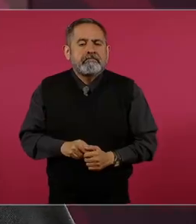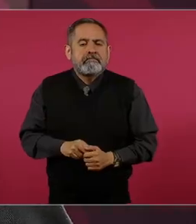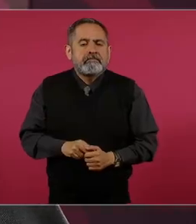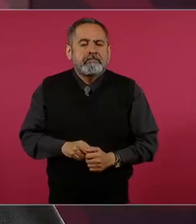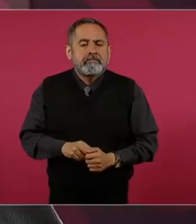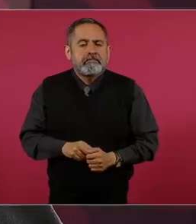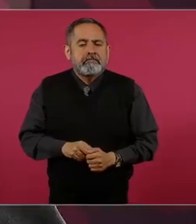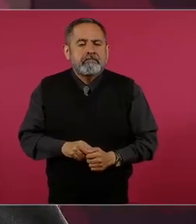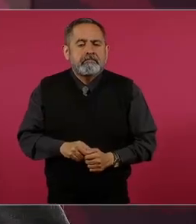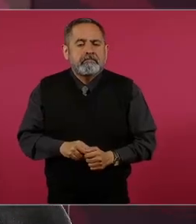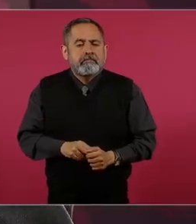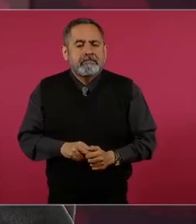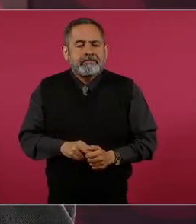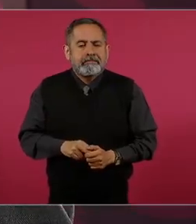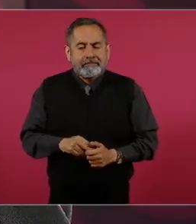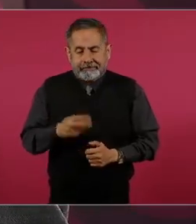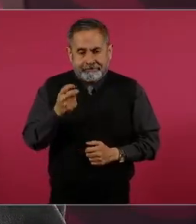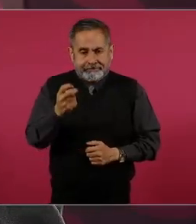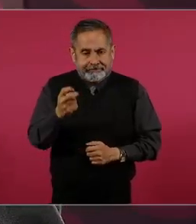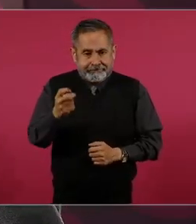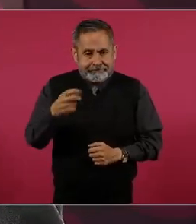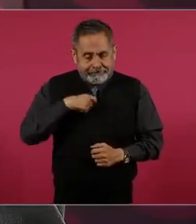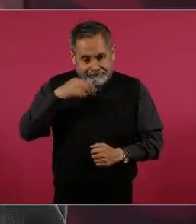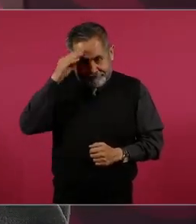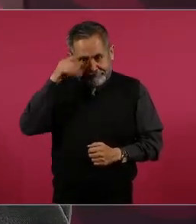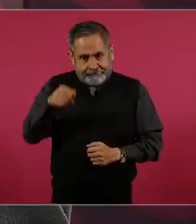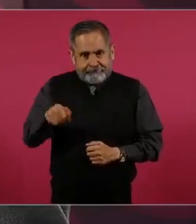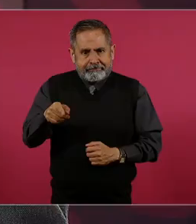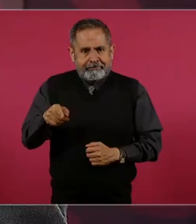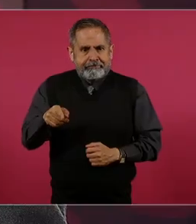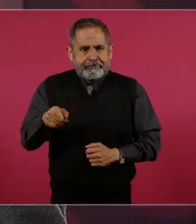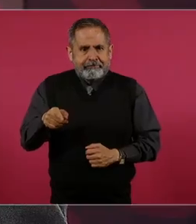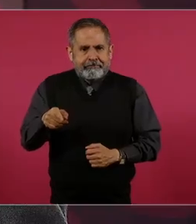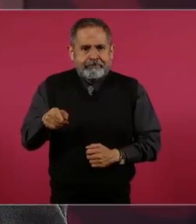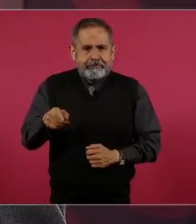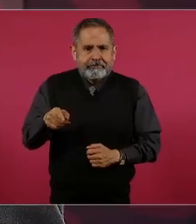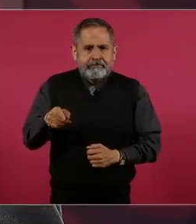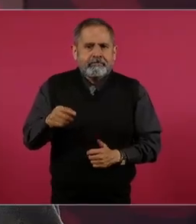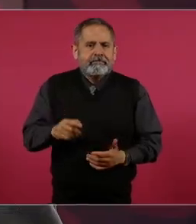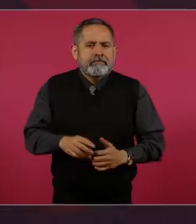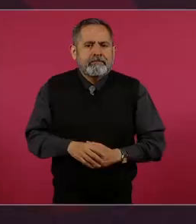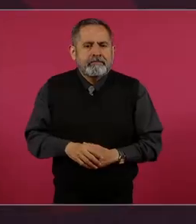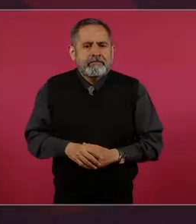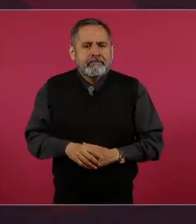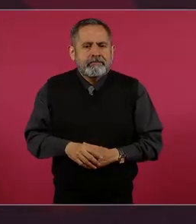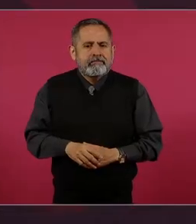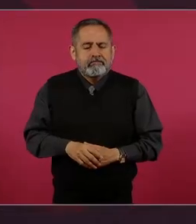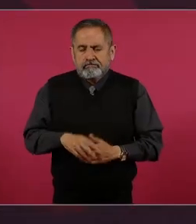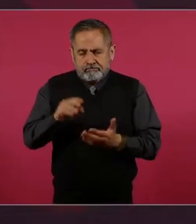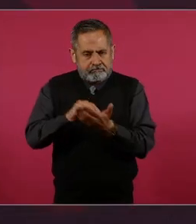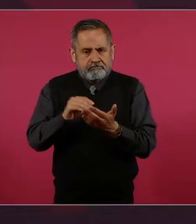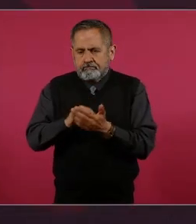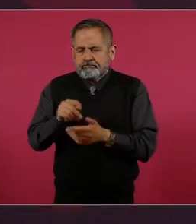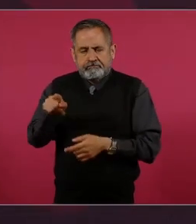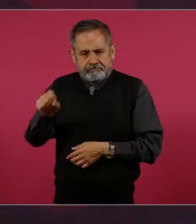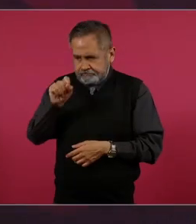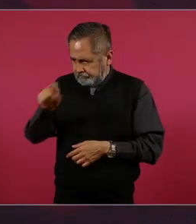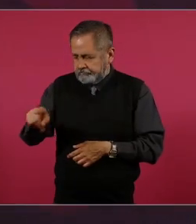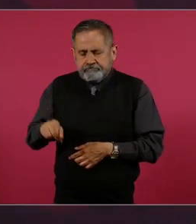Entonces, hace falta seguir con esa política,